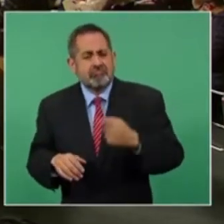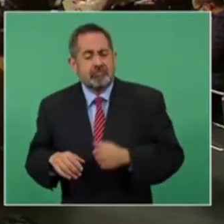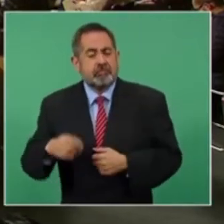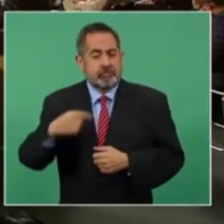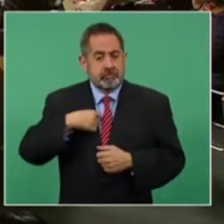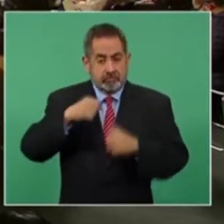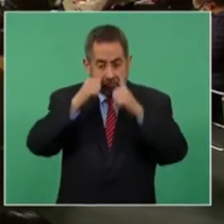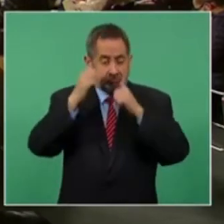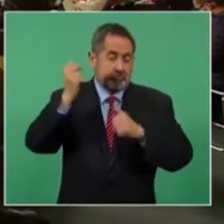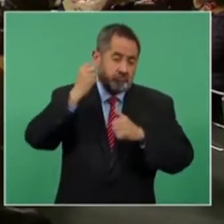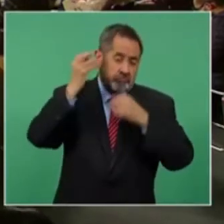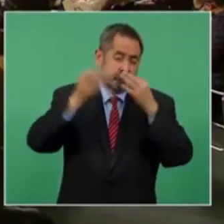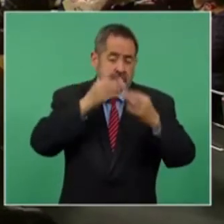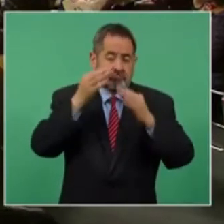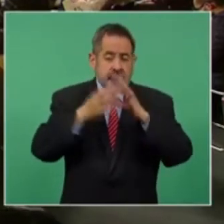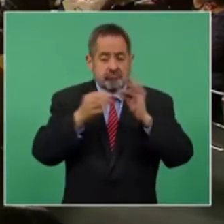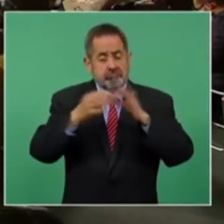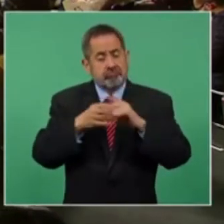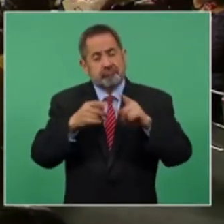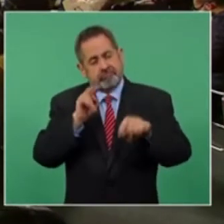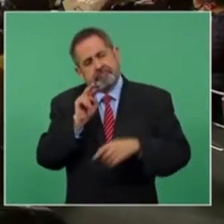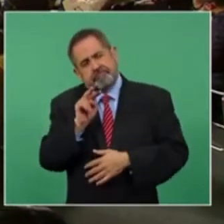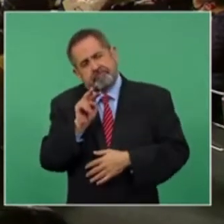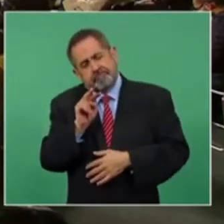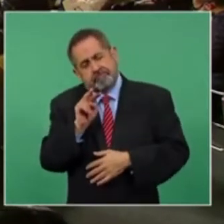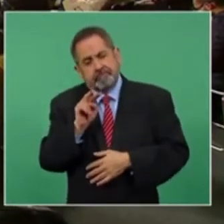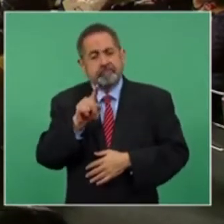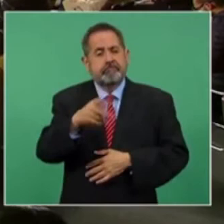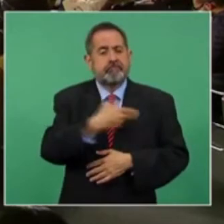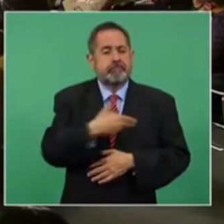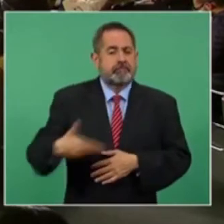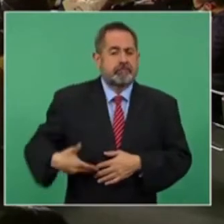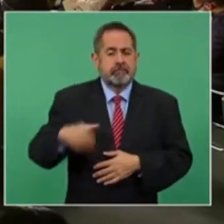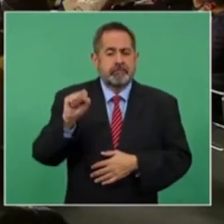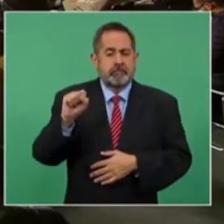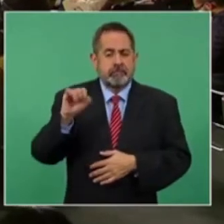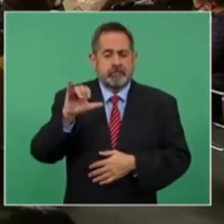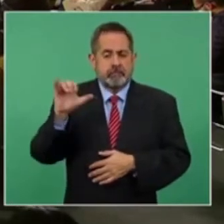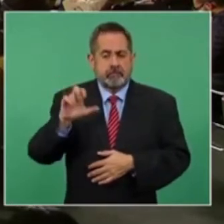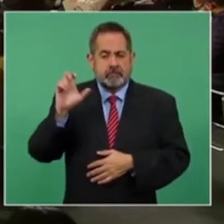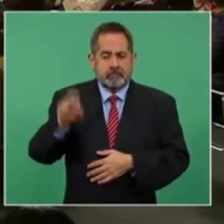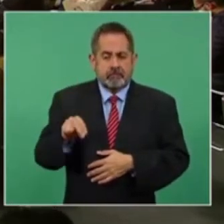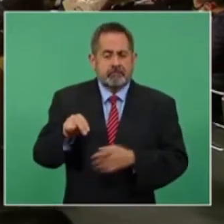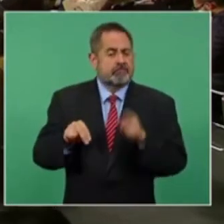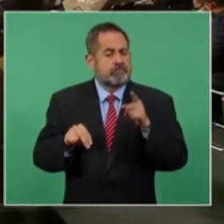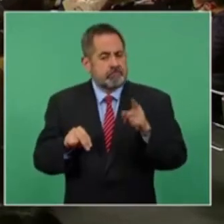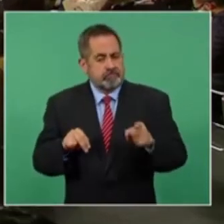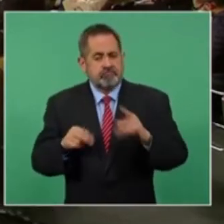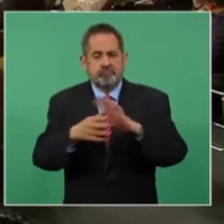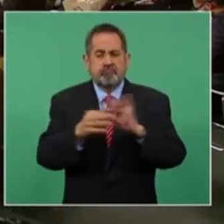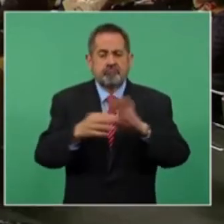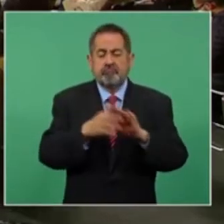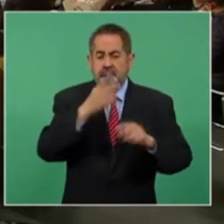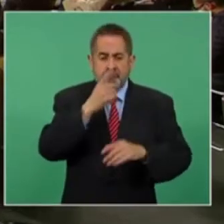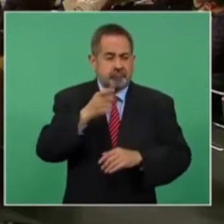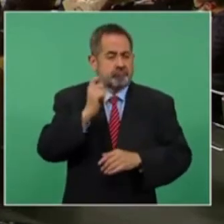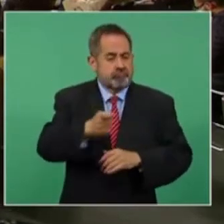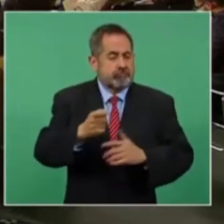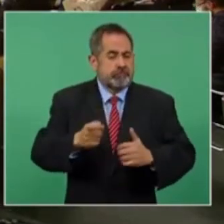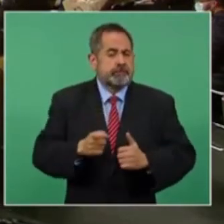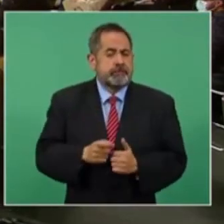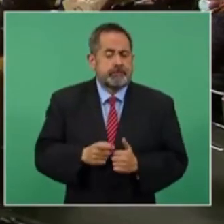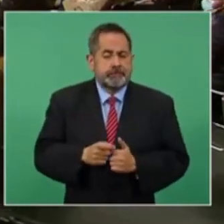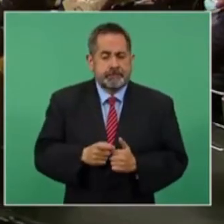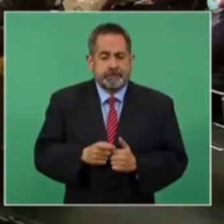escuchando el discurso del presidente de la Suprema Corte de Justicia de la Nación, en donde dijo que realmente ya